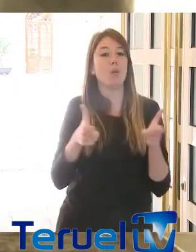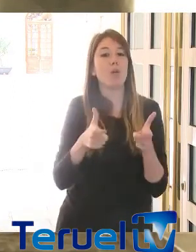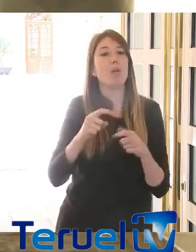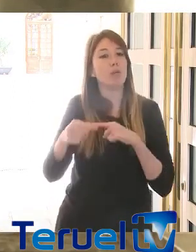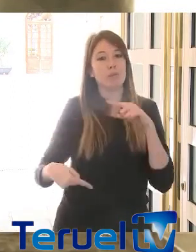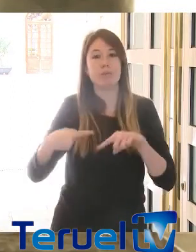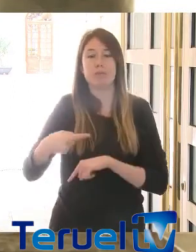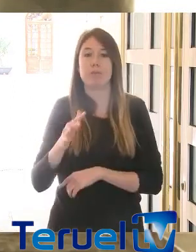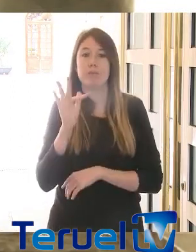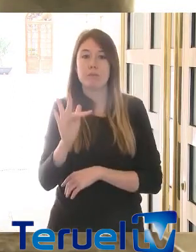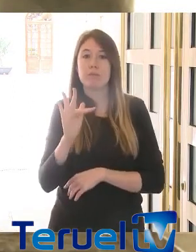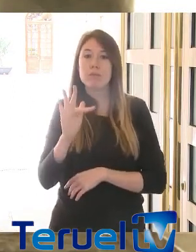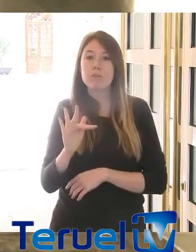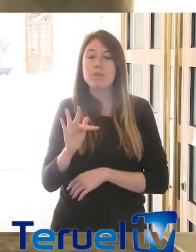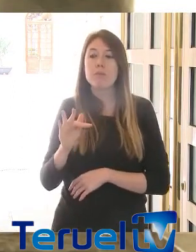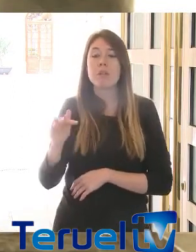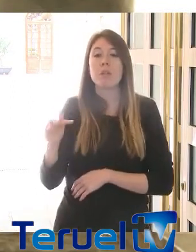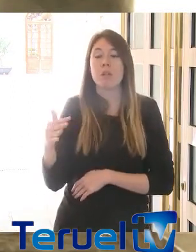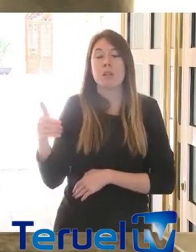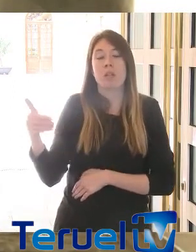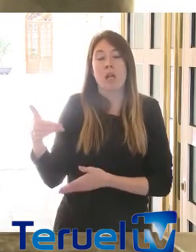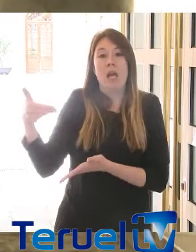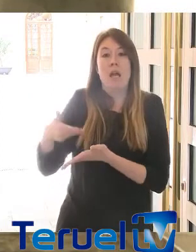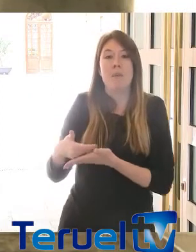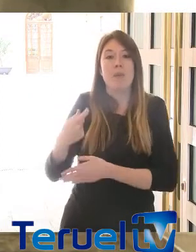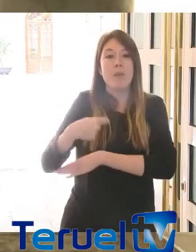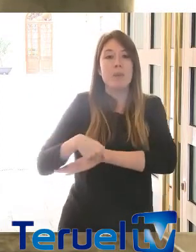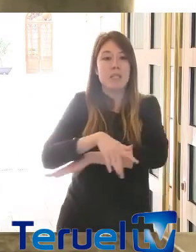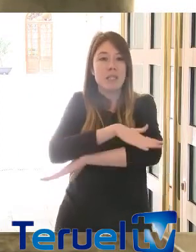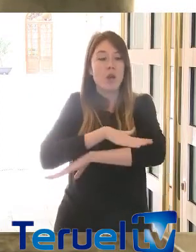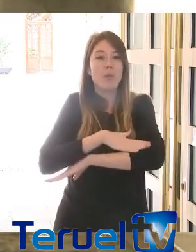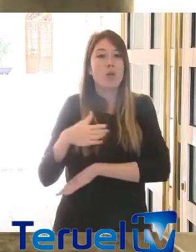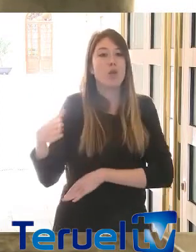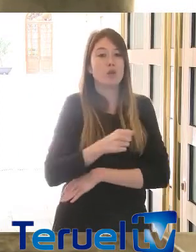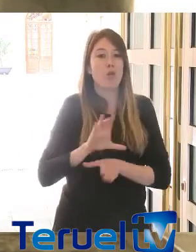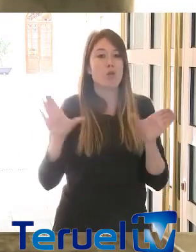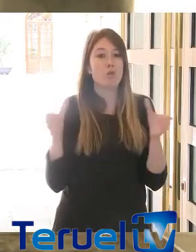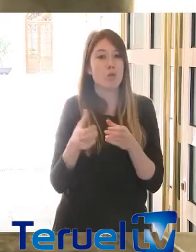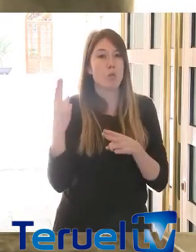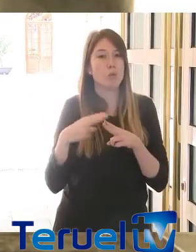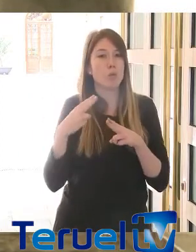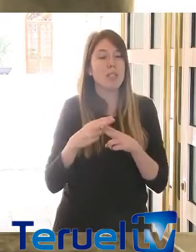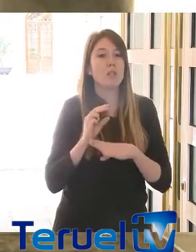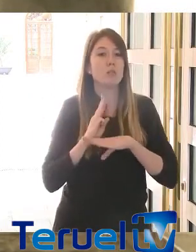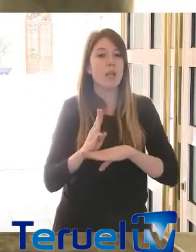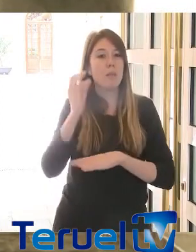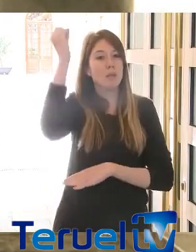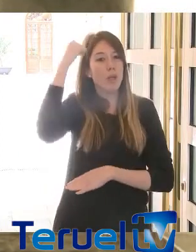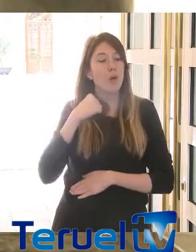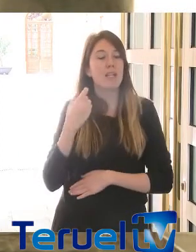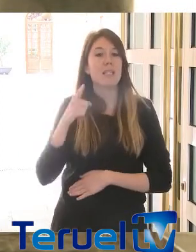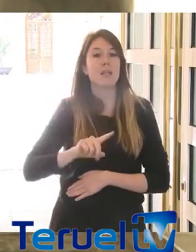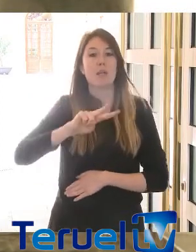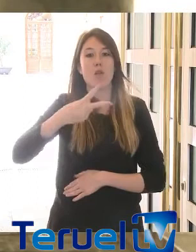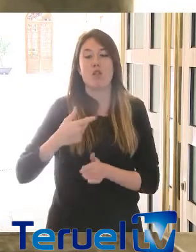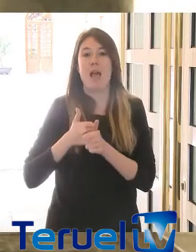que, a solicitud del presidente del Gobierno, se ha producido entre todas las fuerzas políticas del arco parlamentario aragonés y los agentes económicos